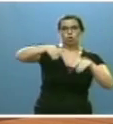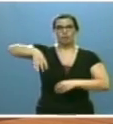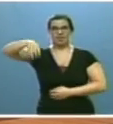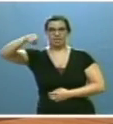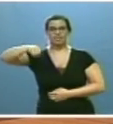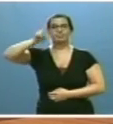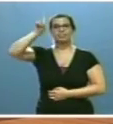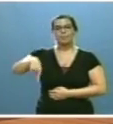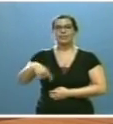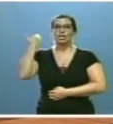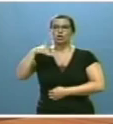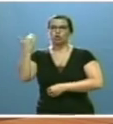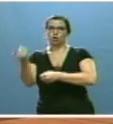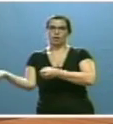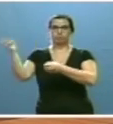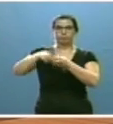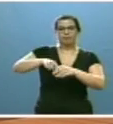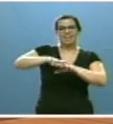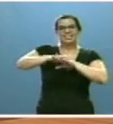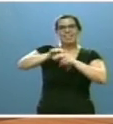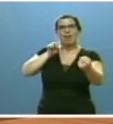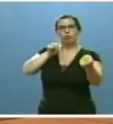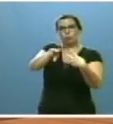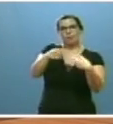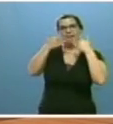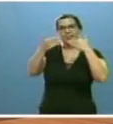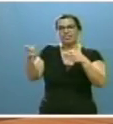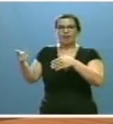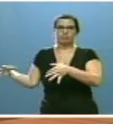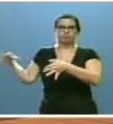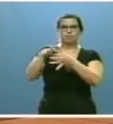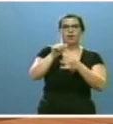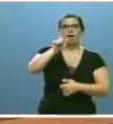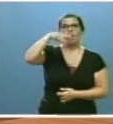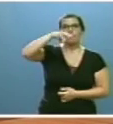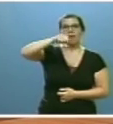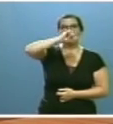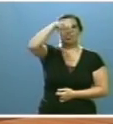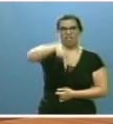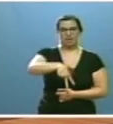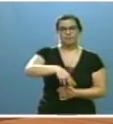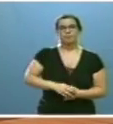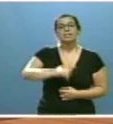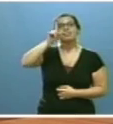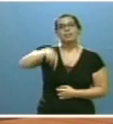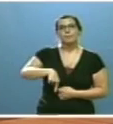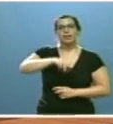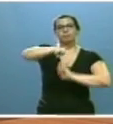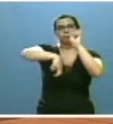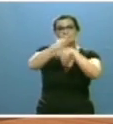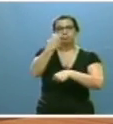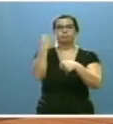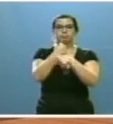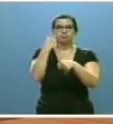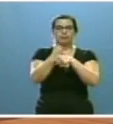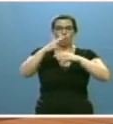integración de Soria en la red de autovías a través de su conexión con Almazán y Medinaceli. La reanudación de obras en algunos de